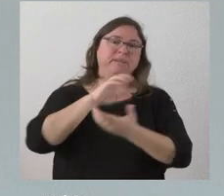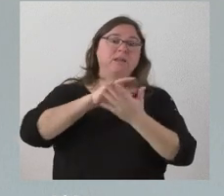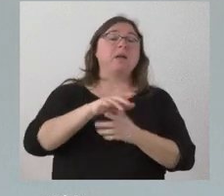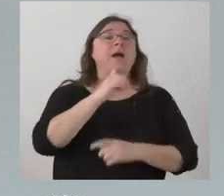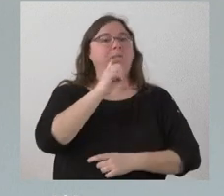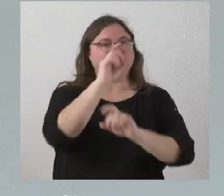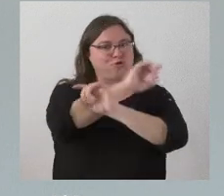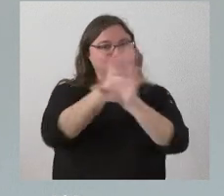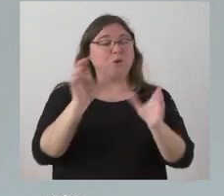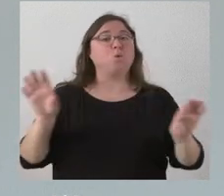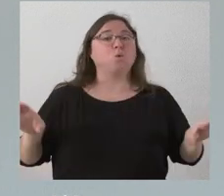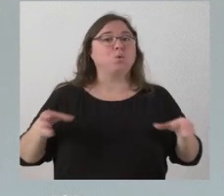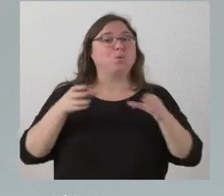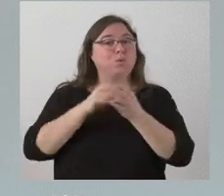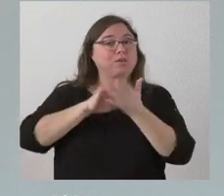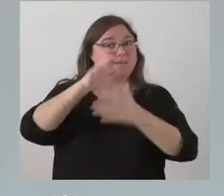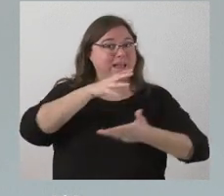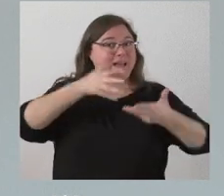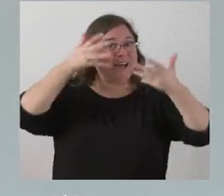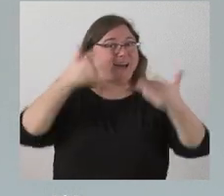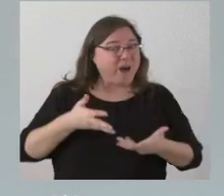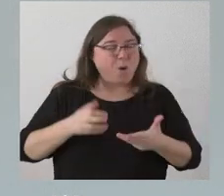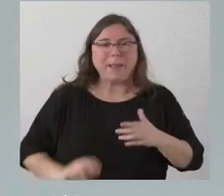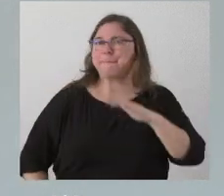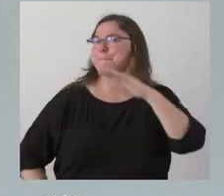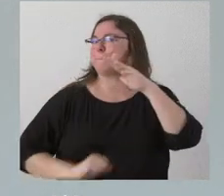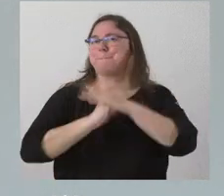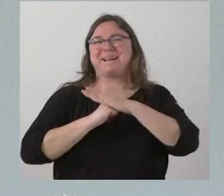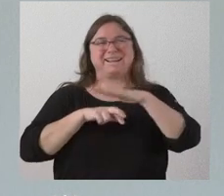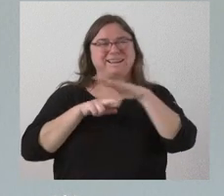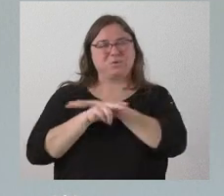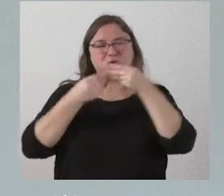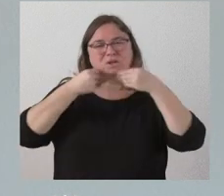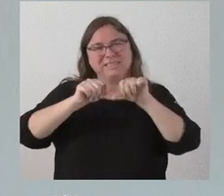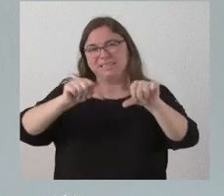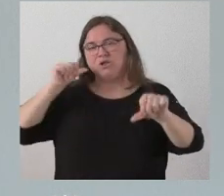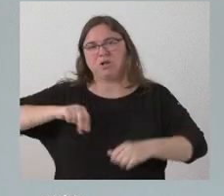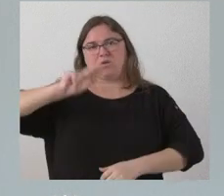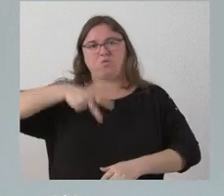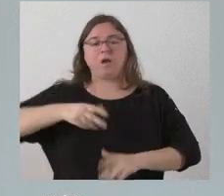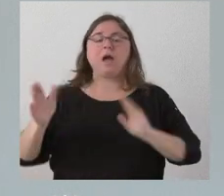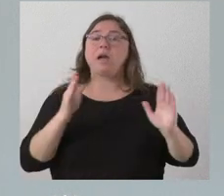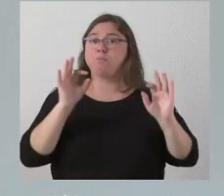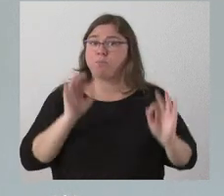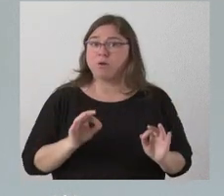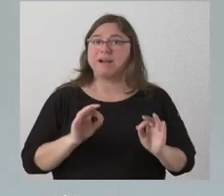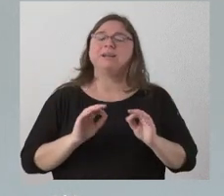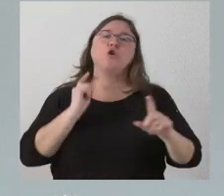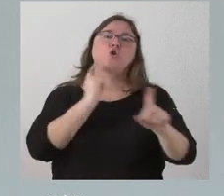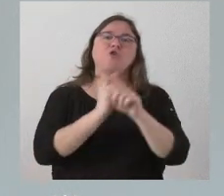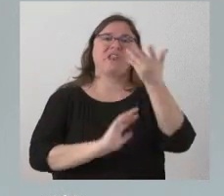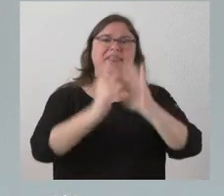de Castilla y León tiene en este momento los mayores medios que ha tenido nunca en su historia para esta época del año en materia de incendios